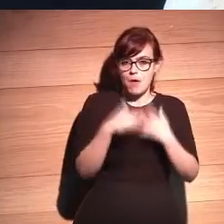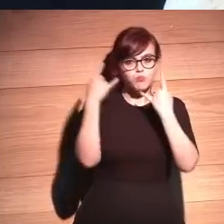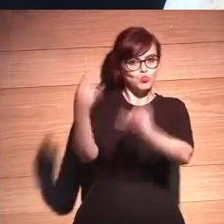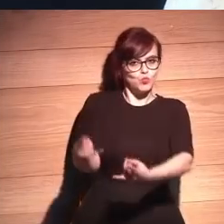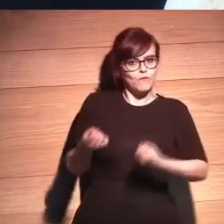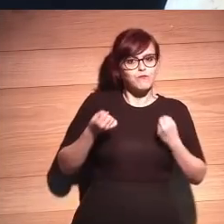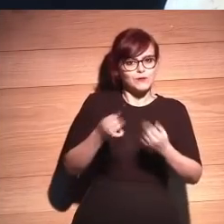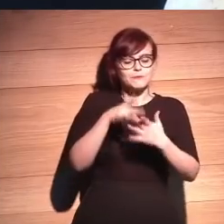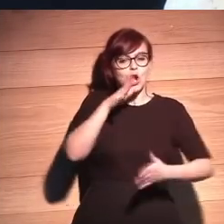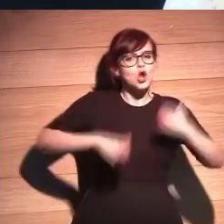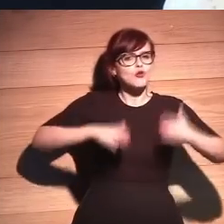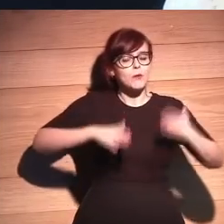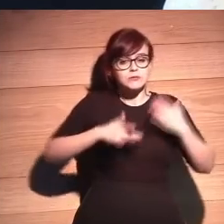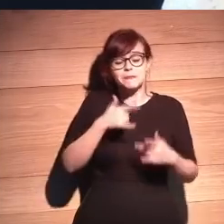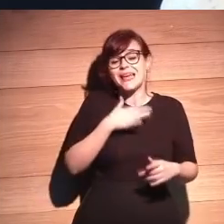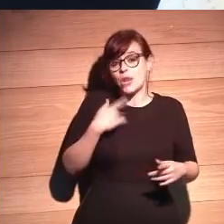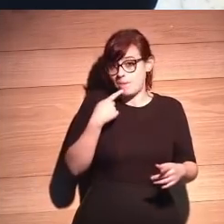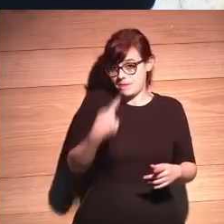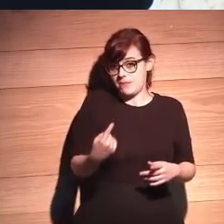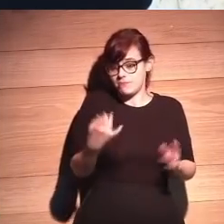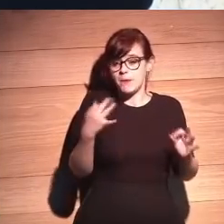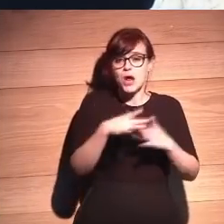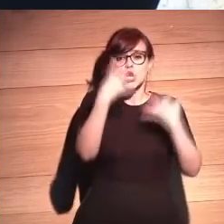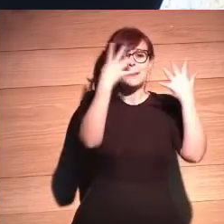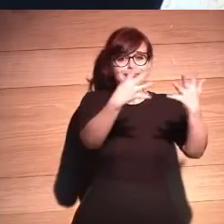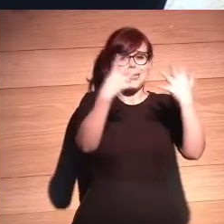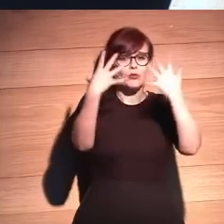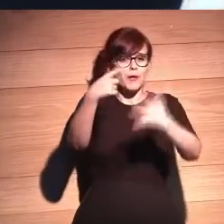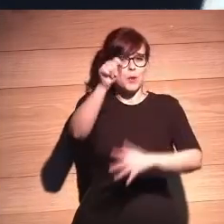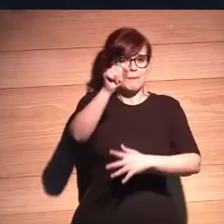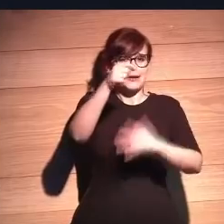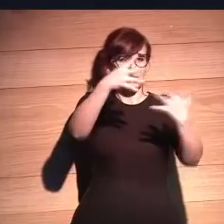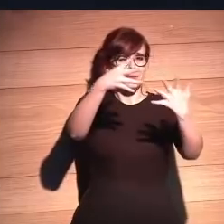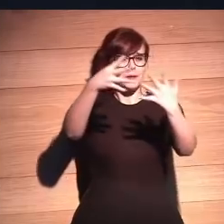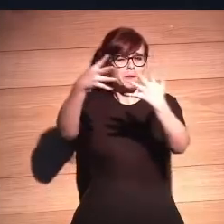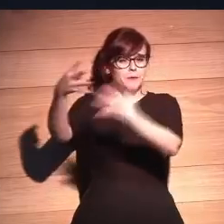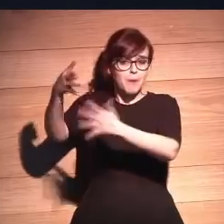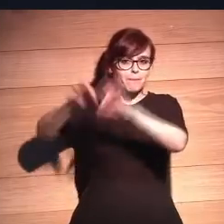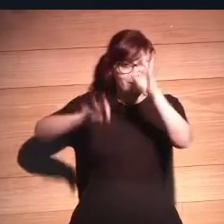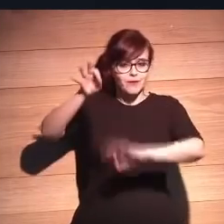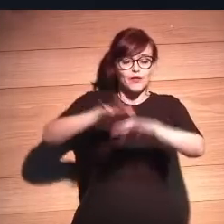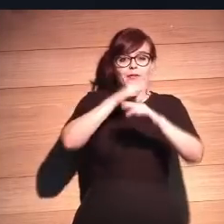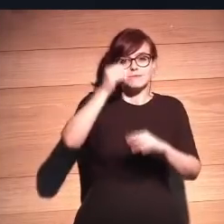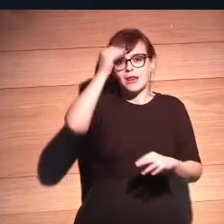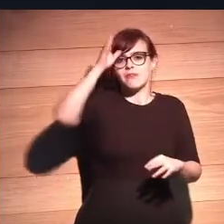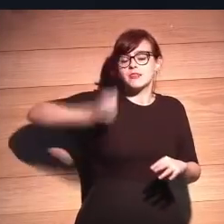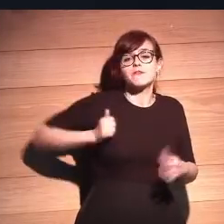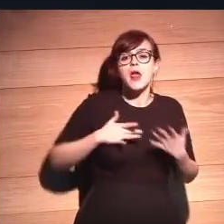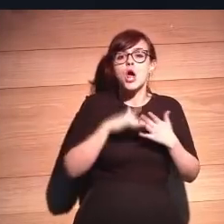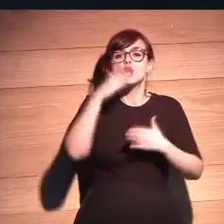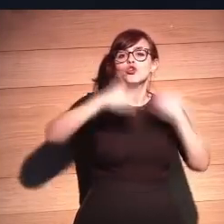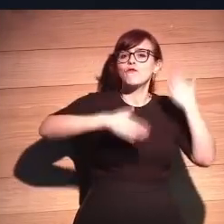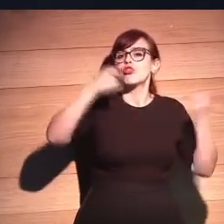atractiva, ¿no? A tener un robot. Yo quisiera primero decir que el 99,9% de la inteligencia artificial no va a requerir un robot.